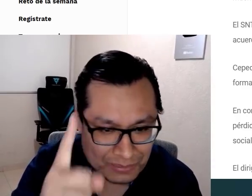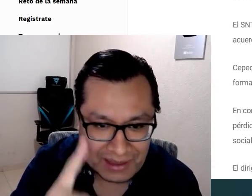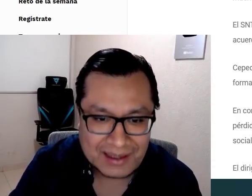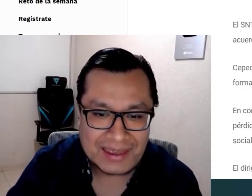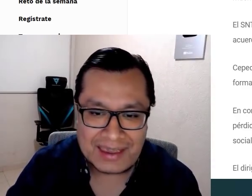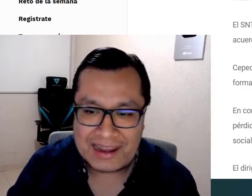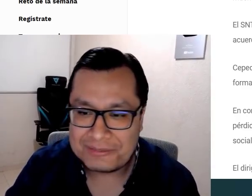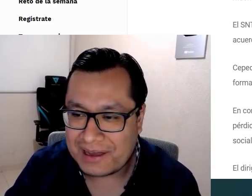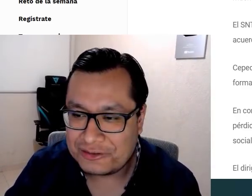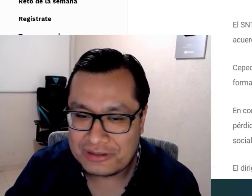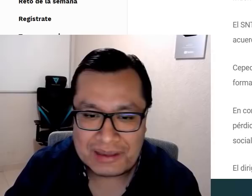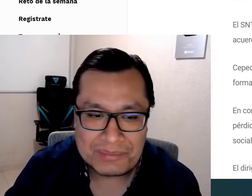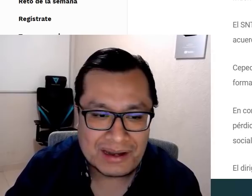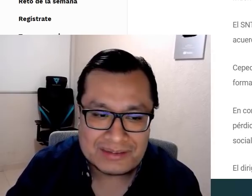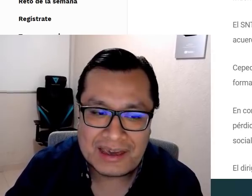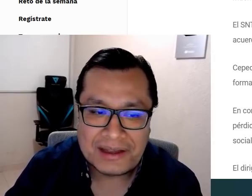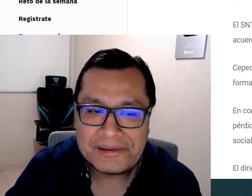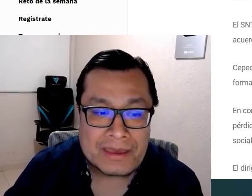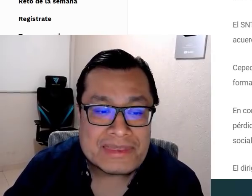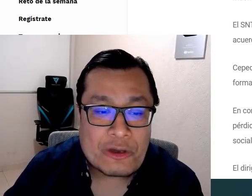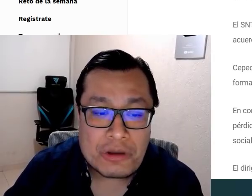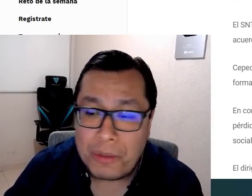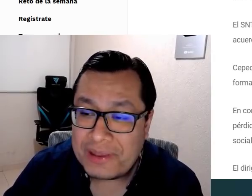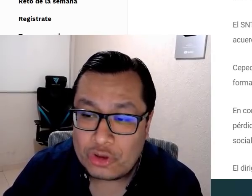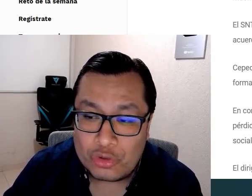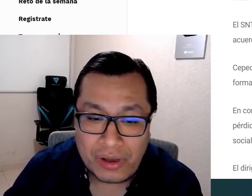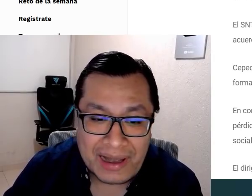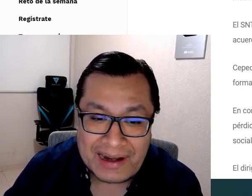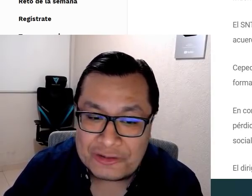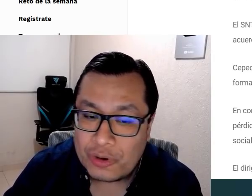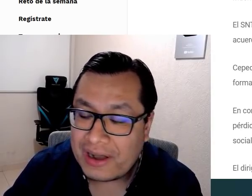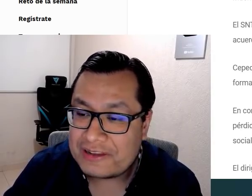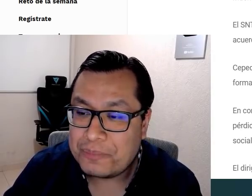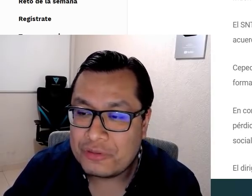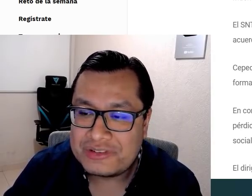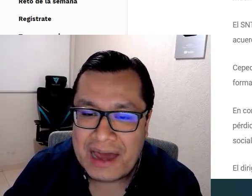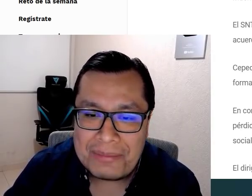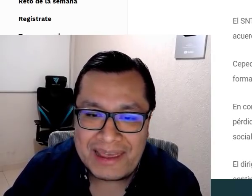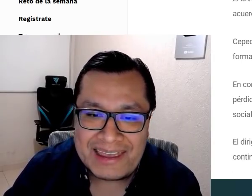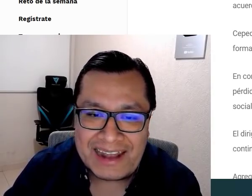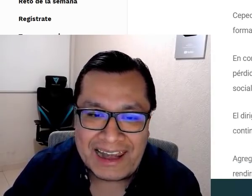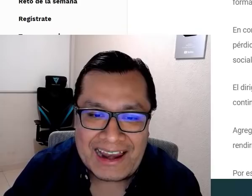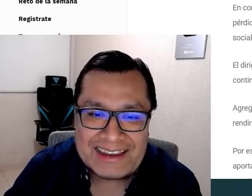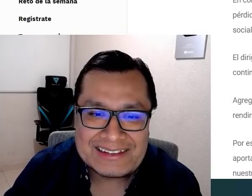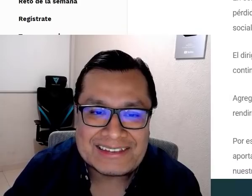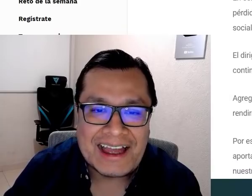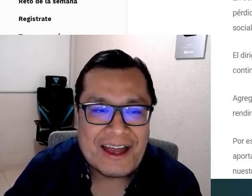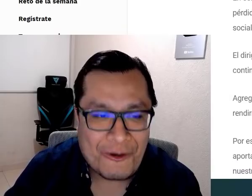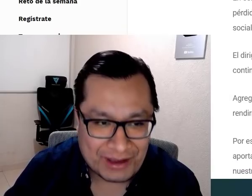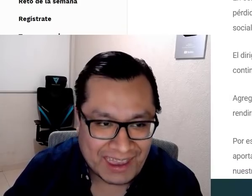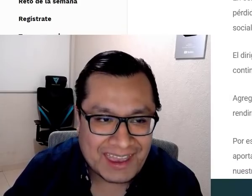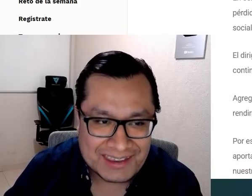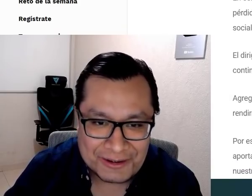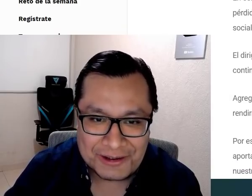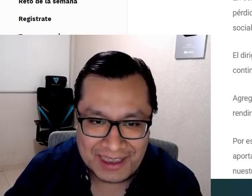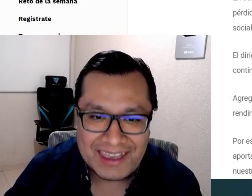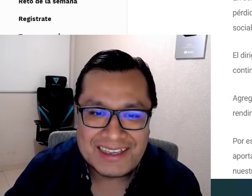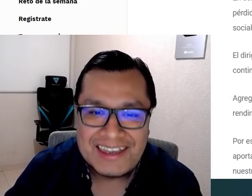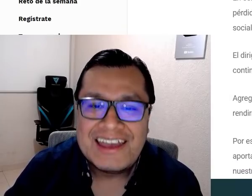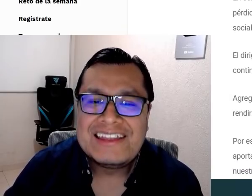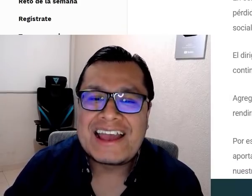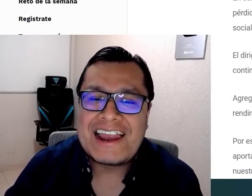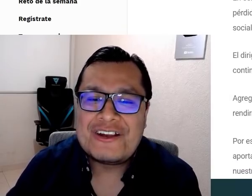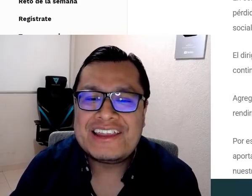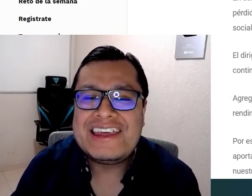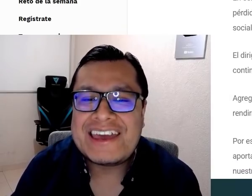Sí, sí, sí, se me olvida que las vacaciones también les llega. Llegó el momento de un regreso responsable y realista. Ok, ok.